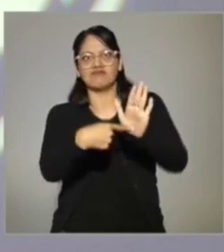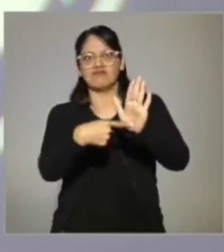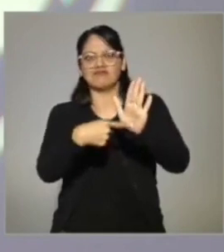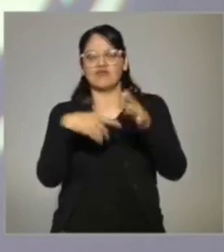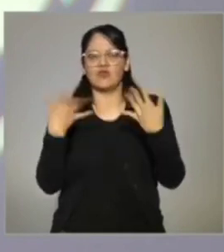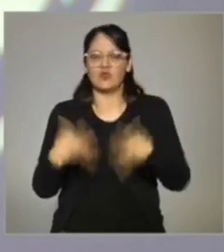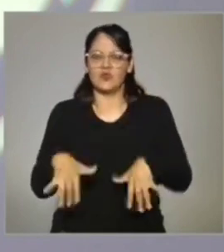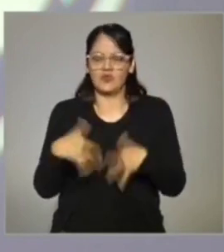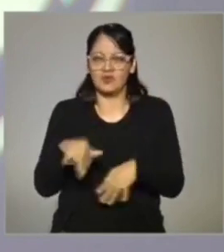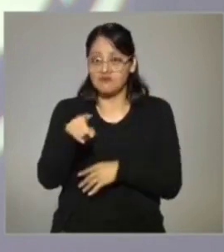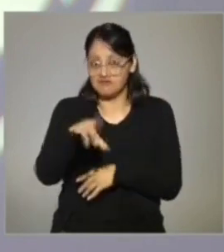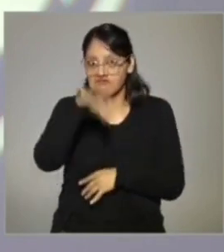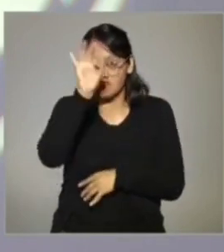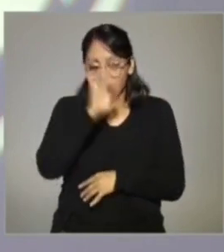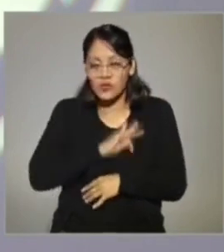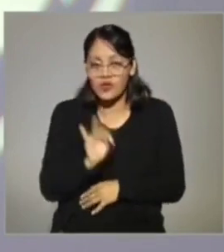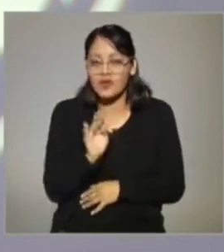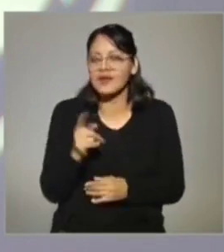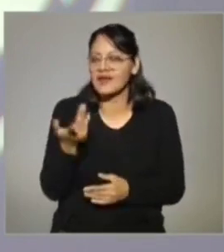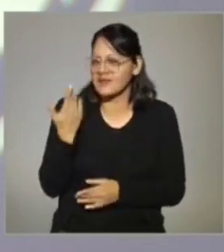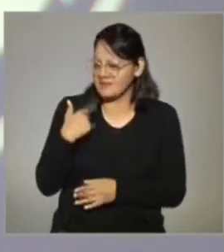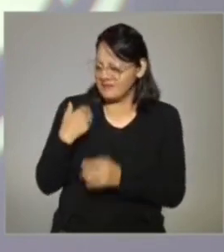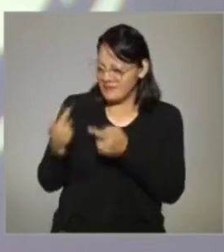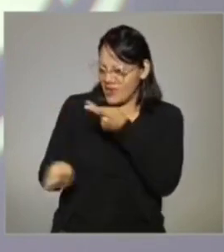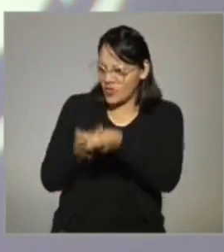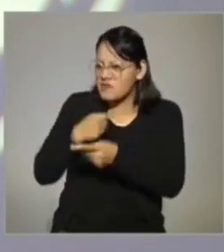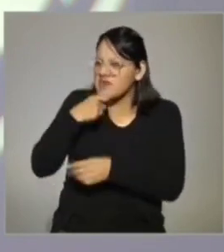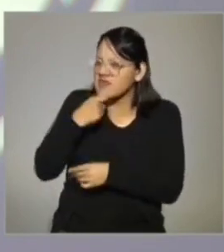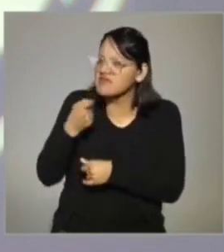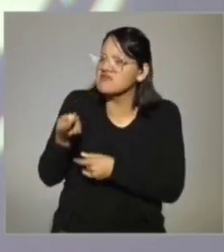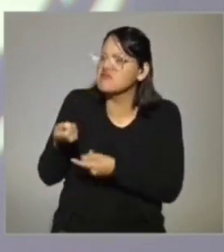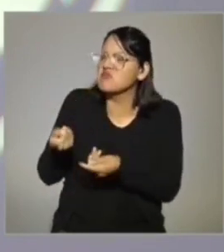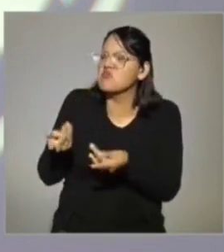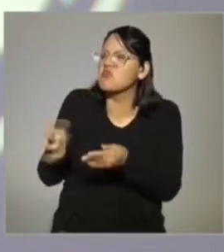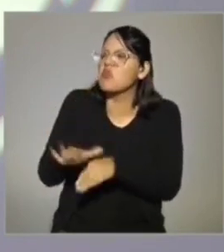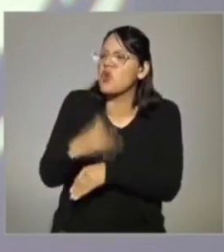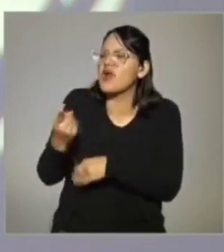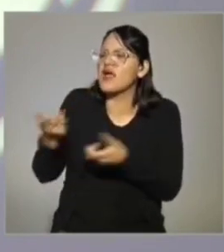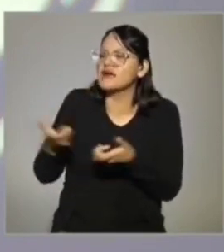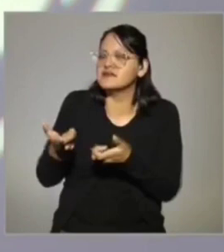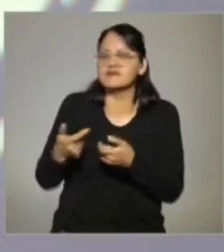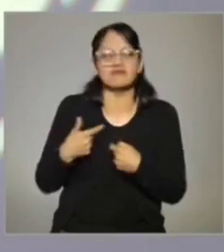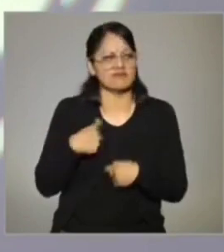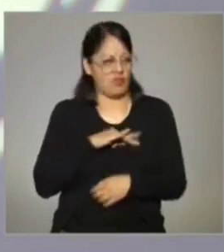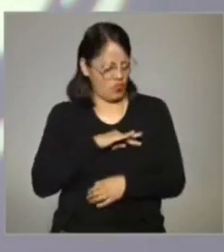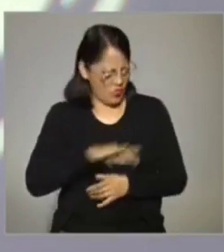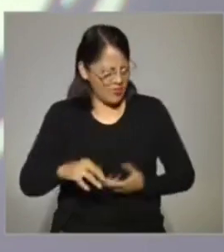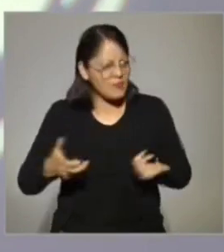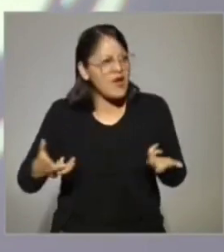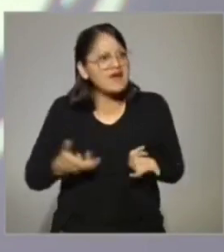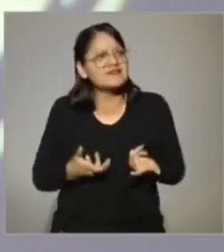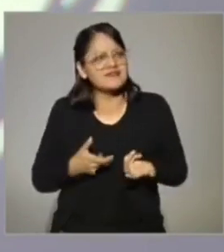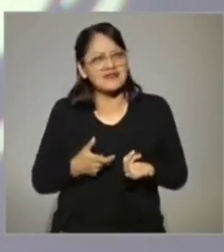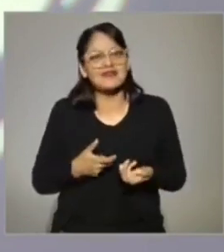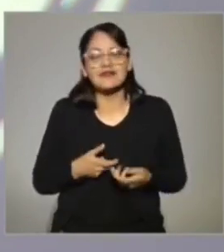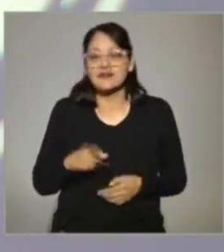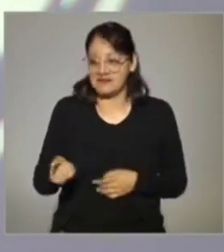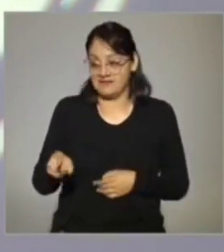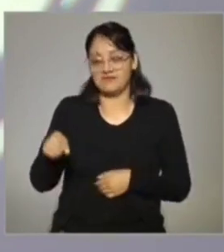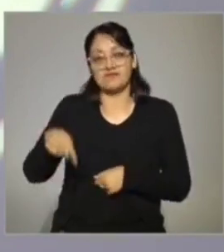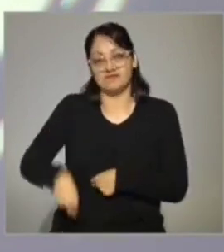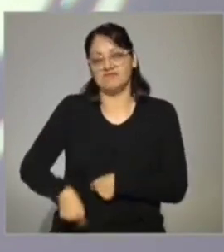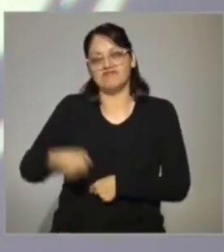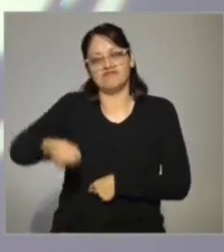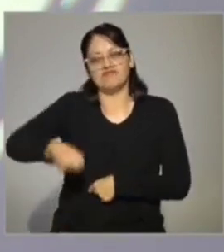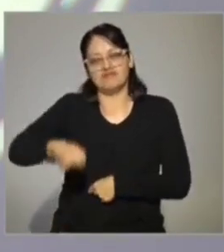gran opción. Y una vez cuando los entrevisté, les preguntaba, ¿y por qué lo hacen? Y su respuesta fue maravillosa, porque podemos hacerlo. Aquí los hemos tenido y aquí los tendremos. Un